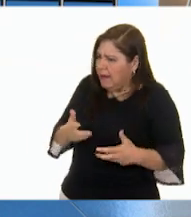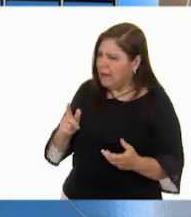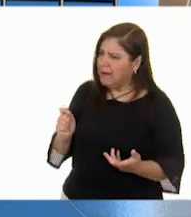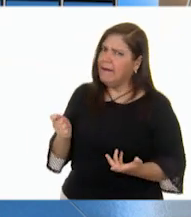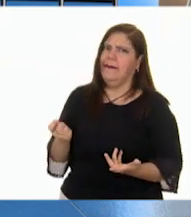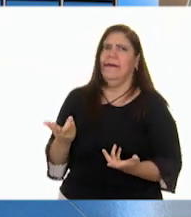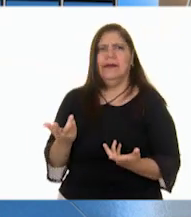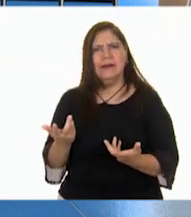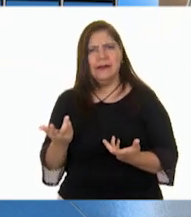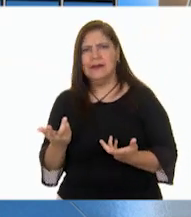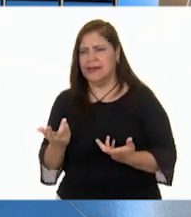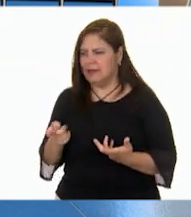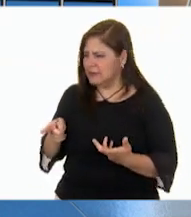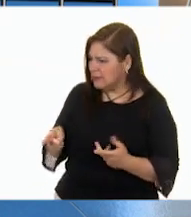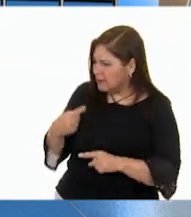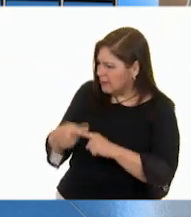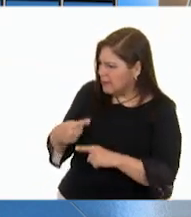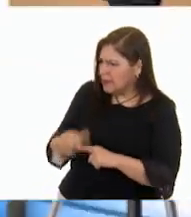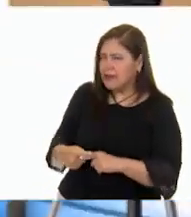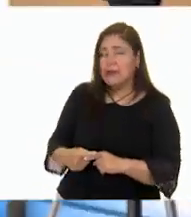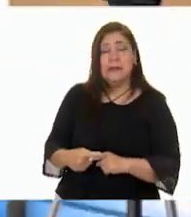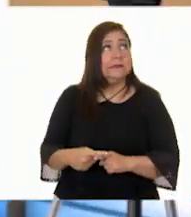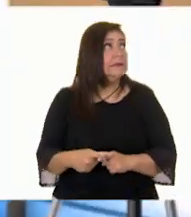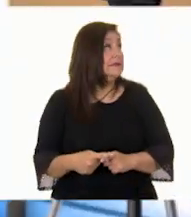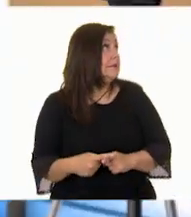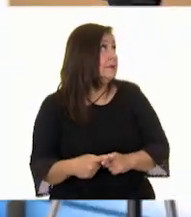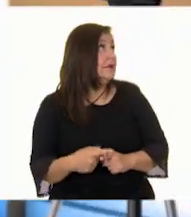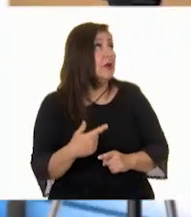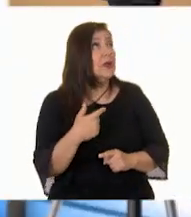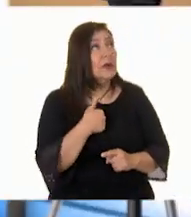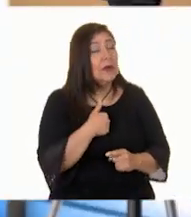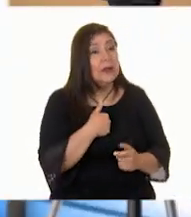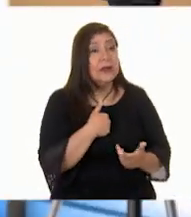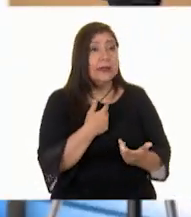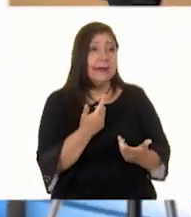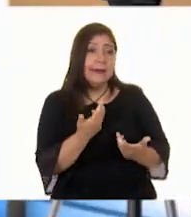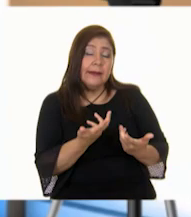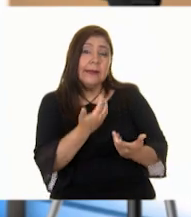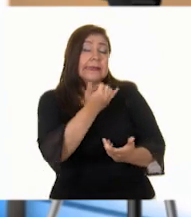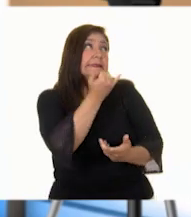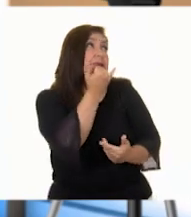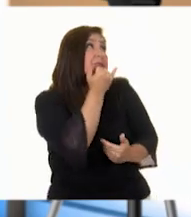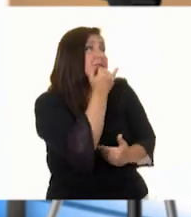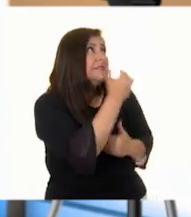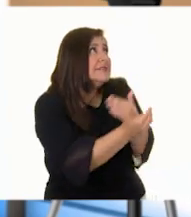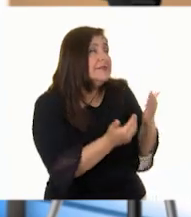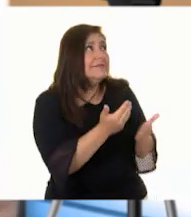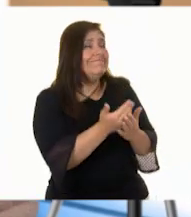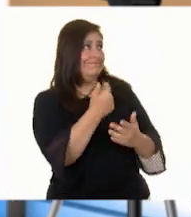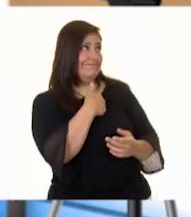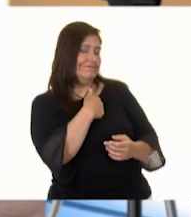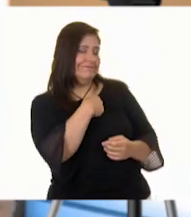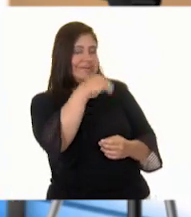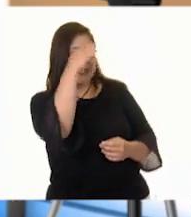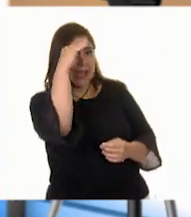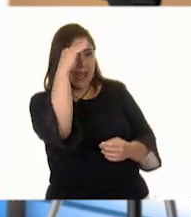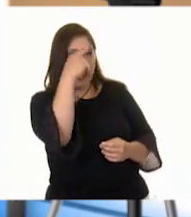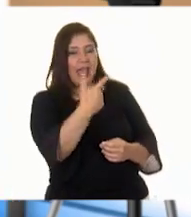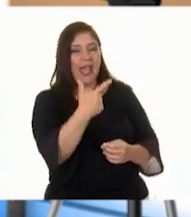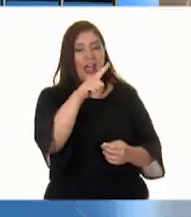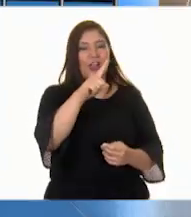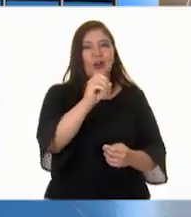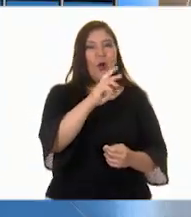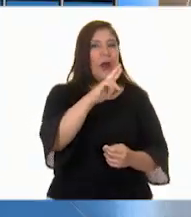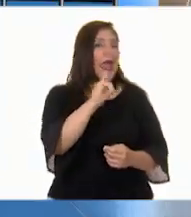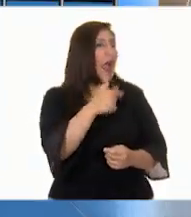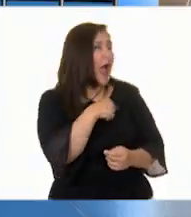ay, ay! ¿Y tú quién eres? Eh, bueno, este, disculpa, es que pensé que eras Gloria la